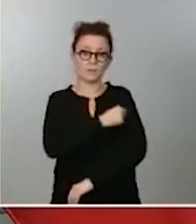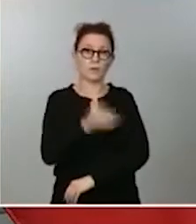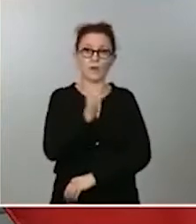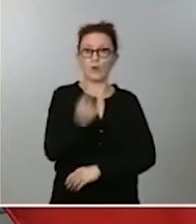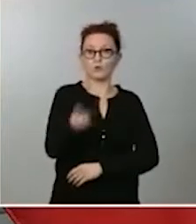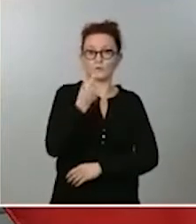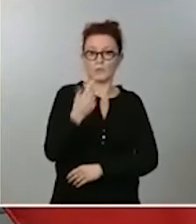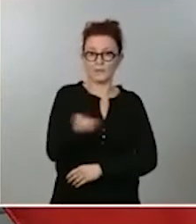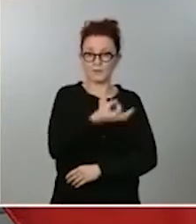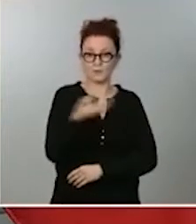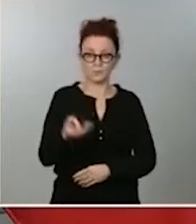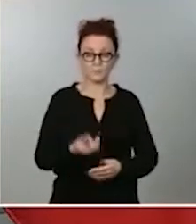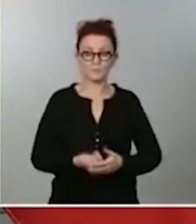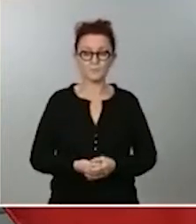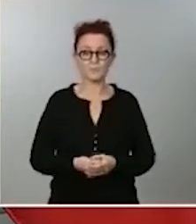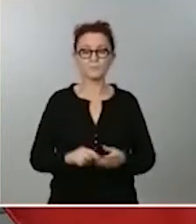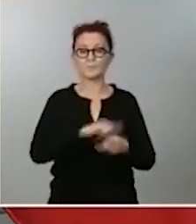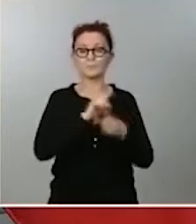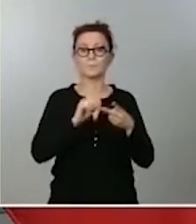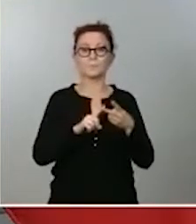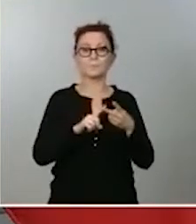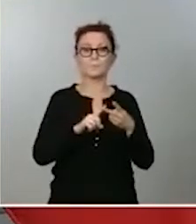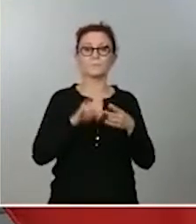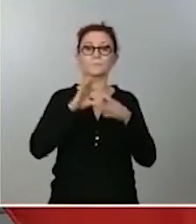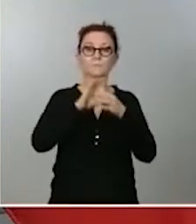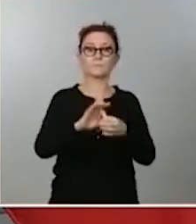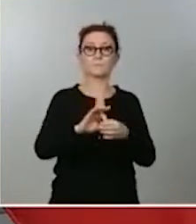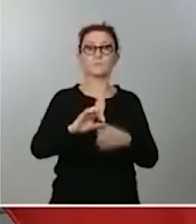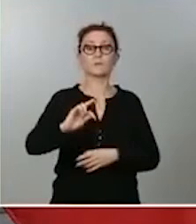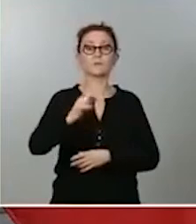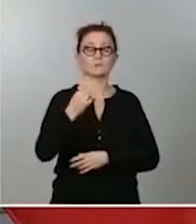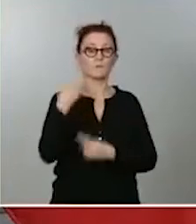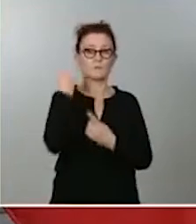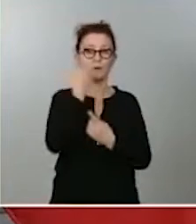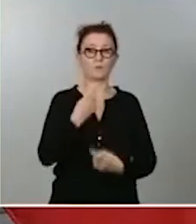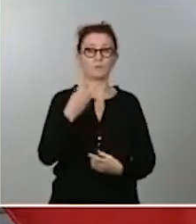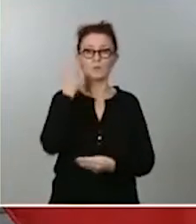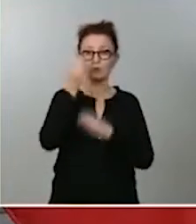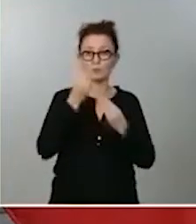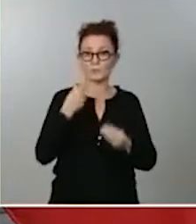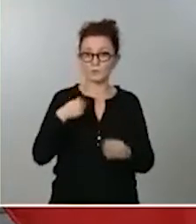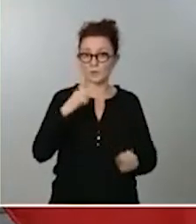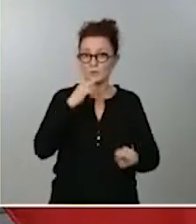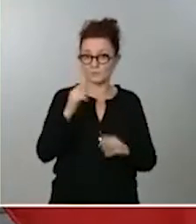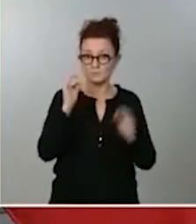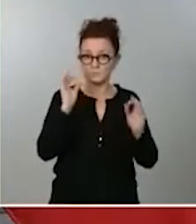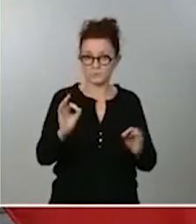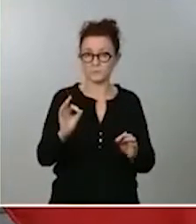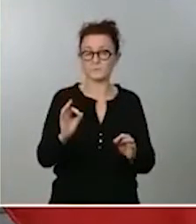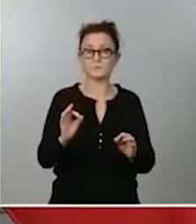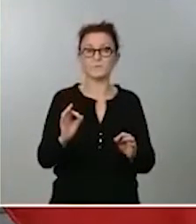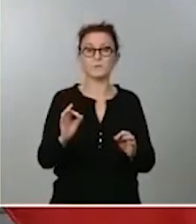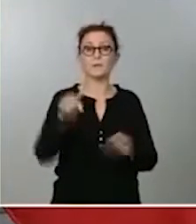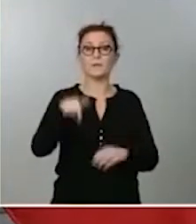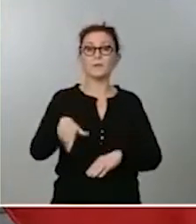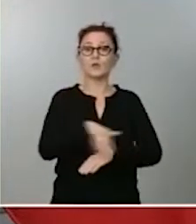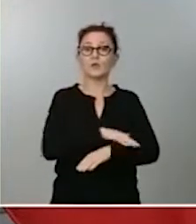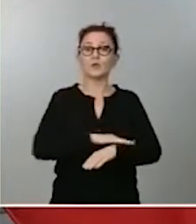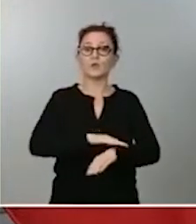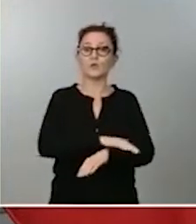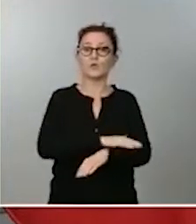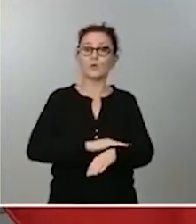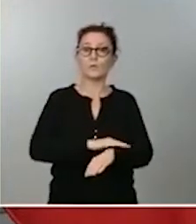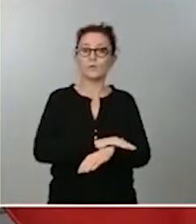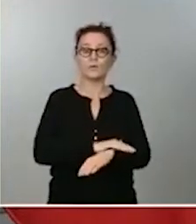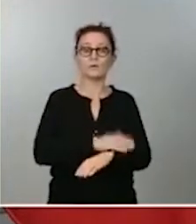En segundo lugar, y respecto a la segunda pregunta, creo, Juanma, que se contesta por sí sola, por supuesto, este Gobierno va a perseguir siempre